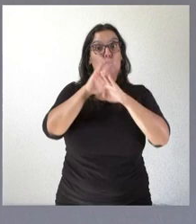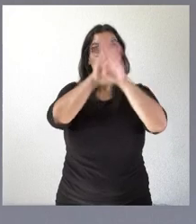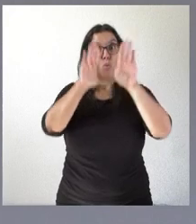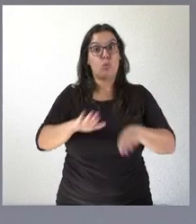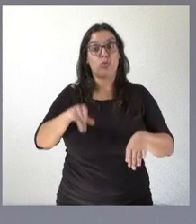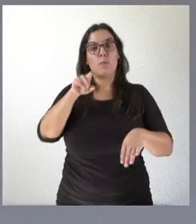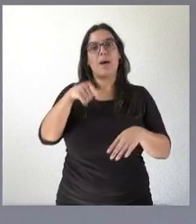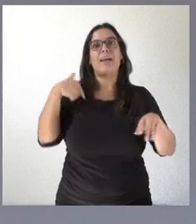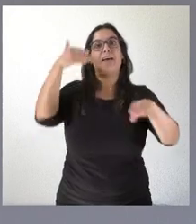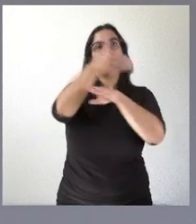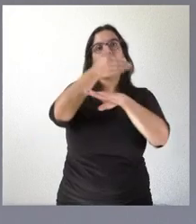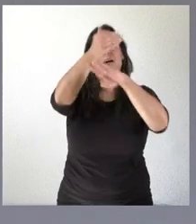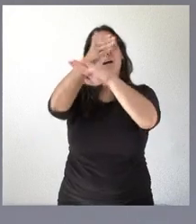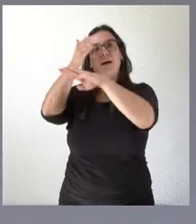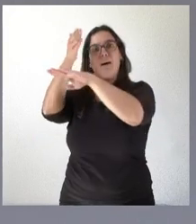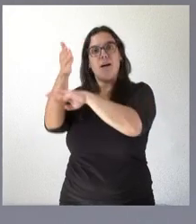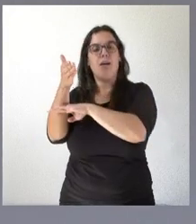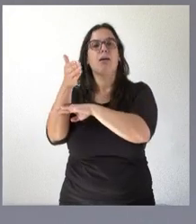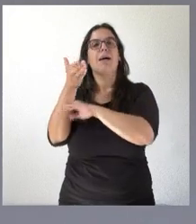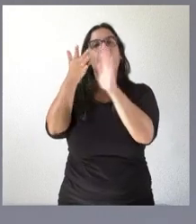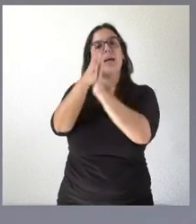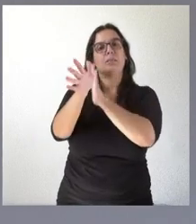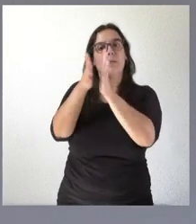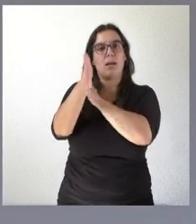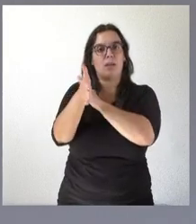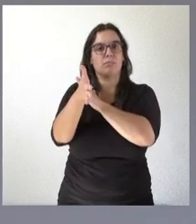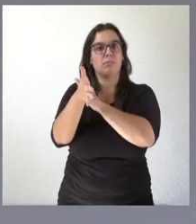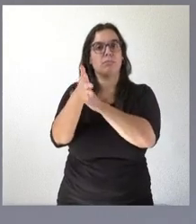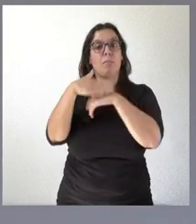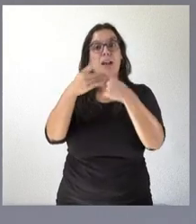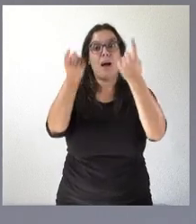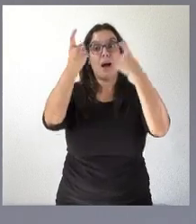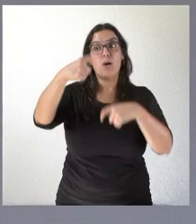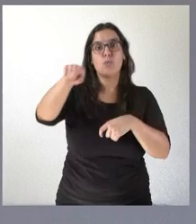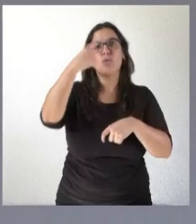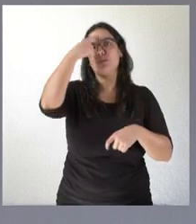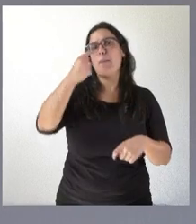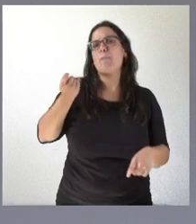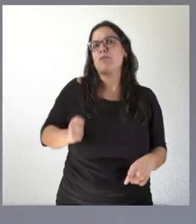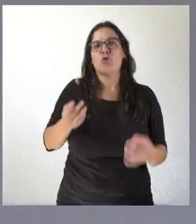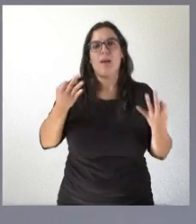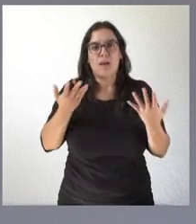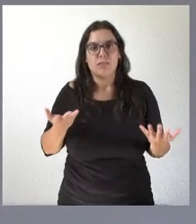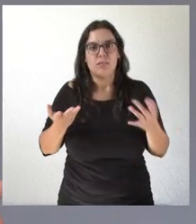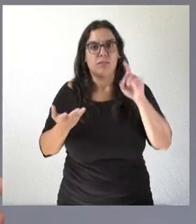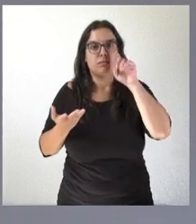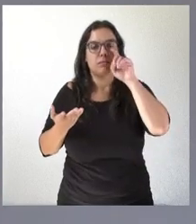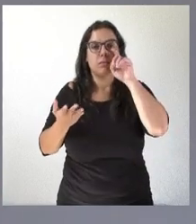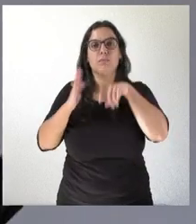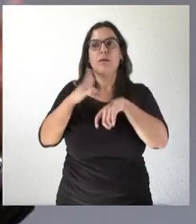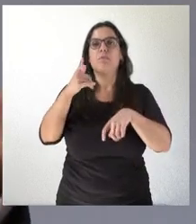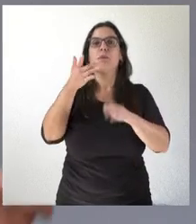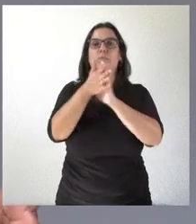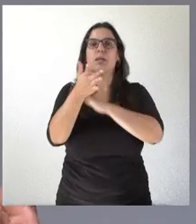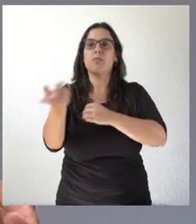explicarles como se explican en otras materias a los alumnos en qué consiste esta profesión cómo pueden inscribirse